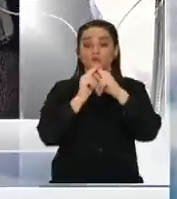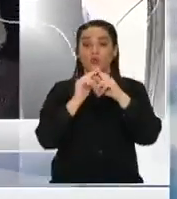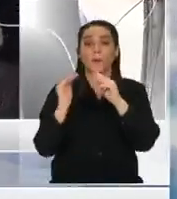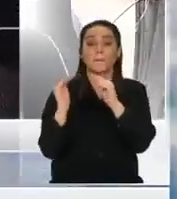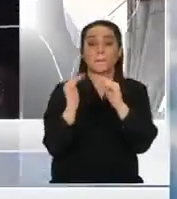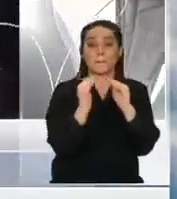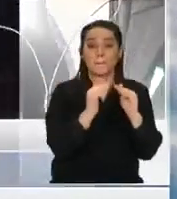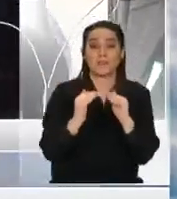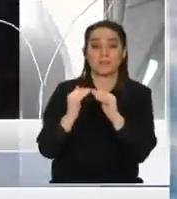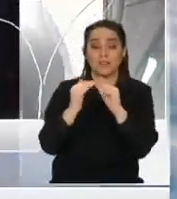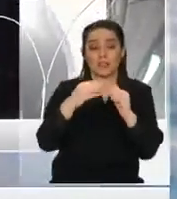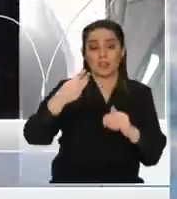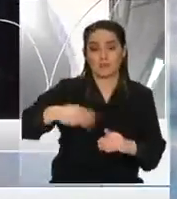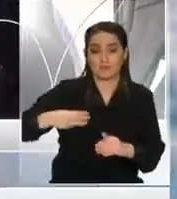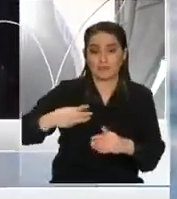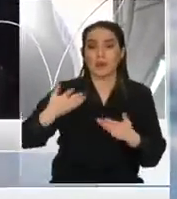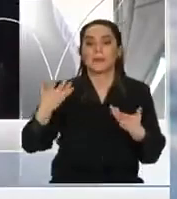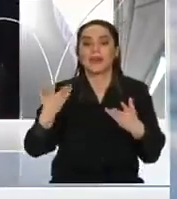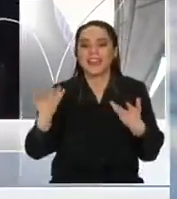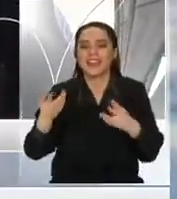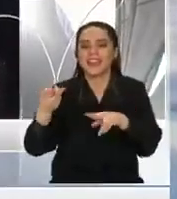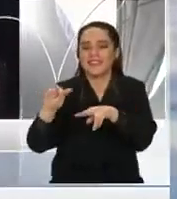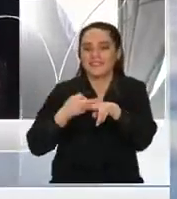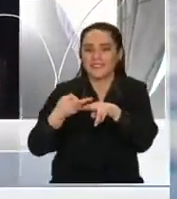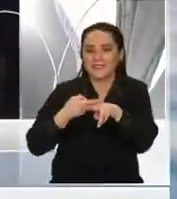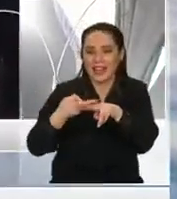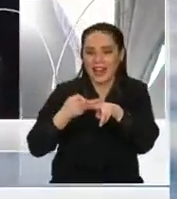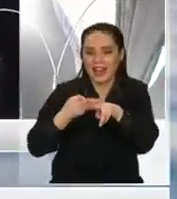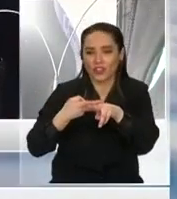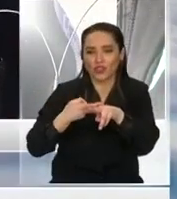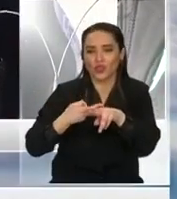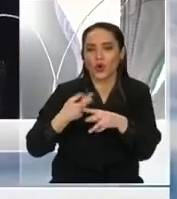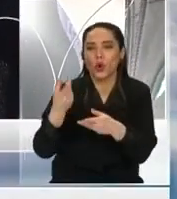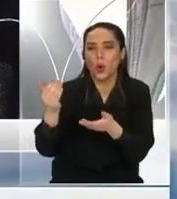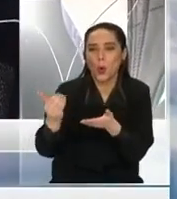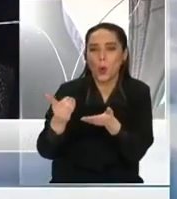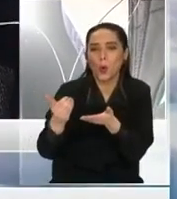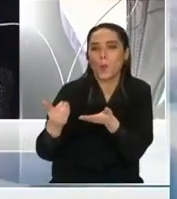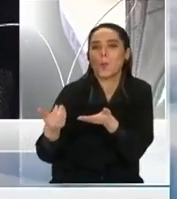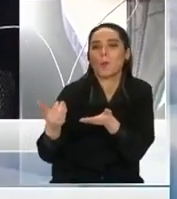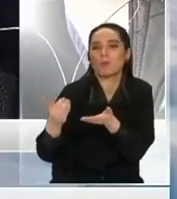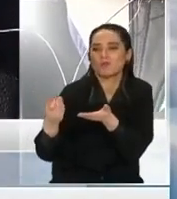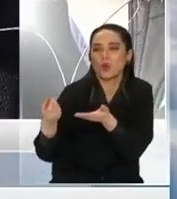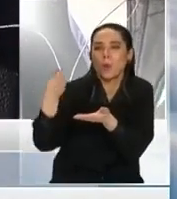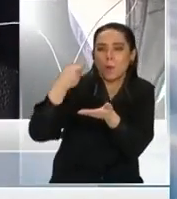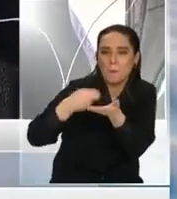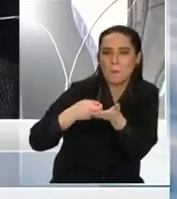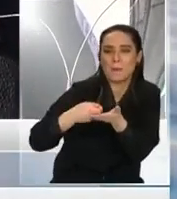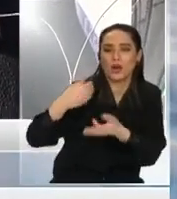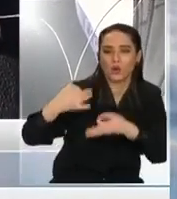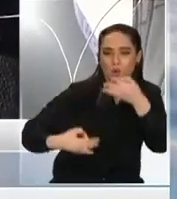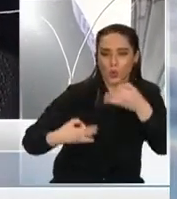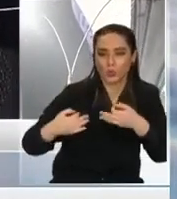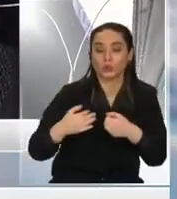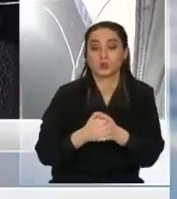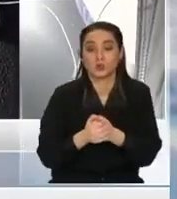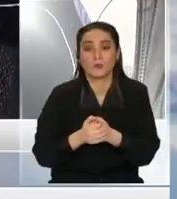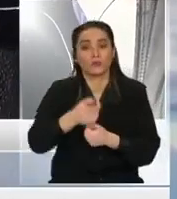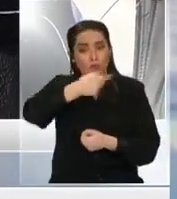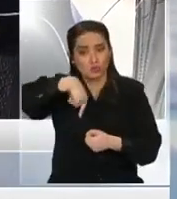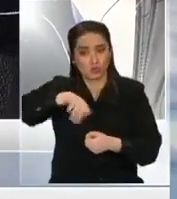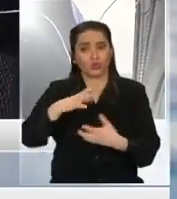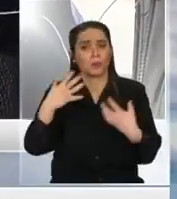para arriendo a precios justos y está la reparación de las viviendas antiguas. Esto lo hacemos como municipio